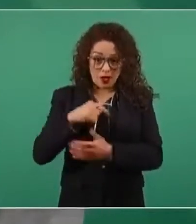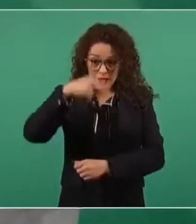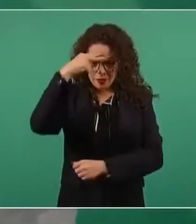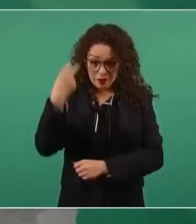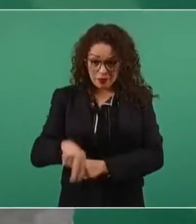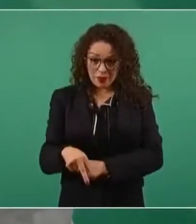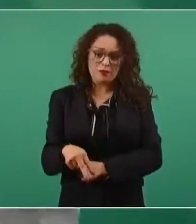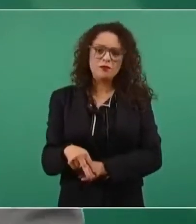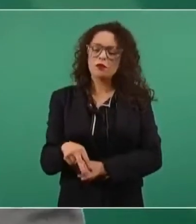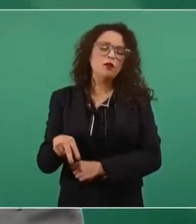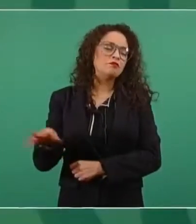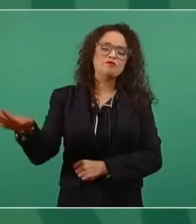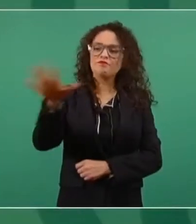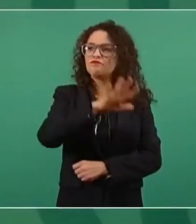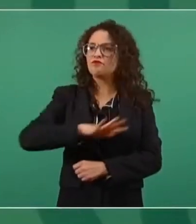es mundial.